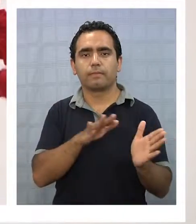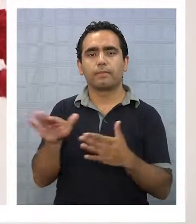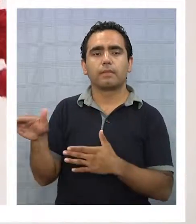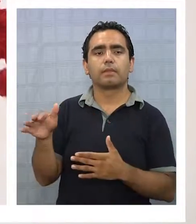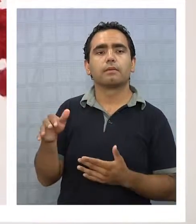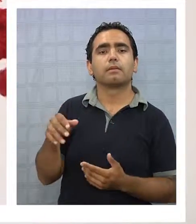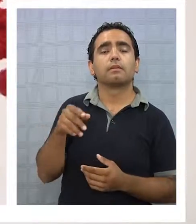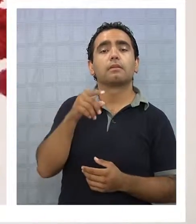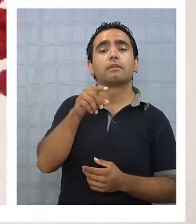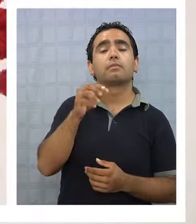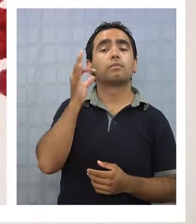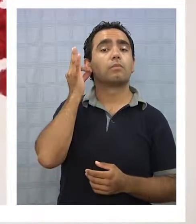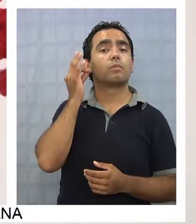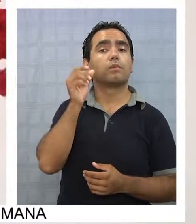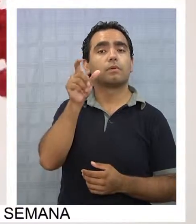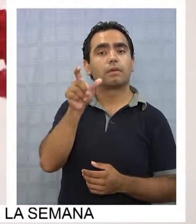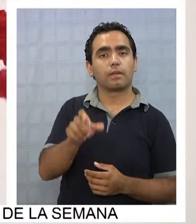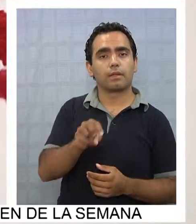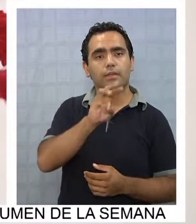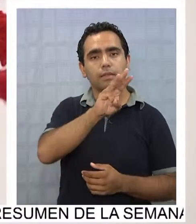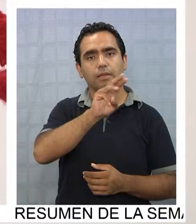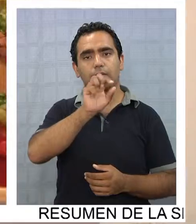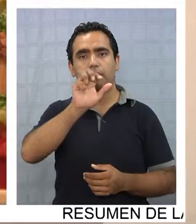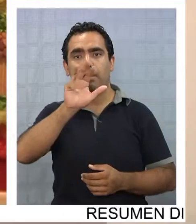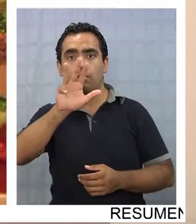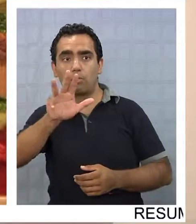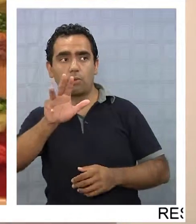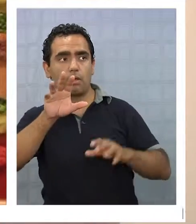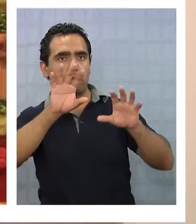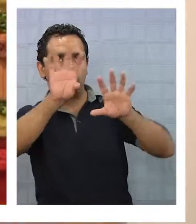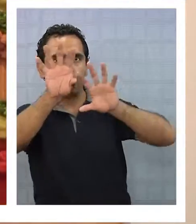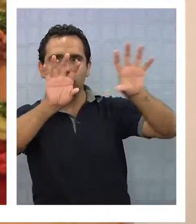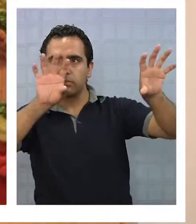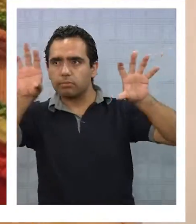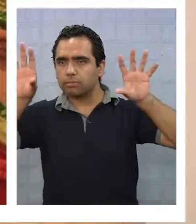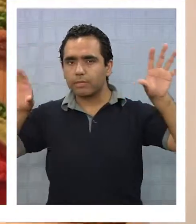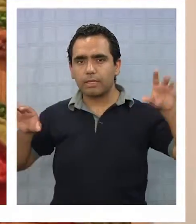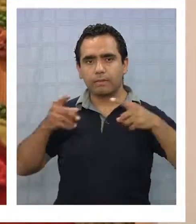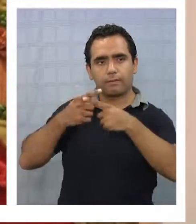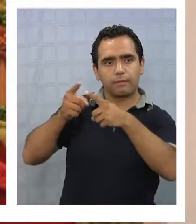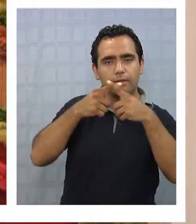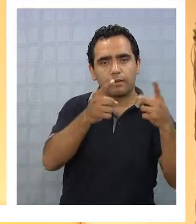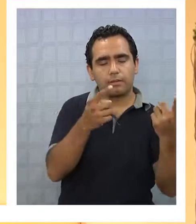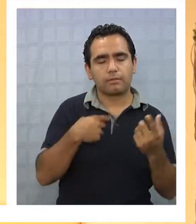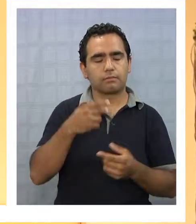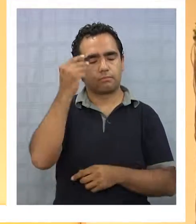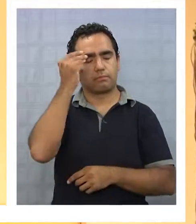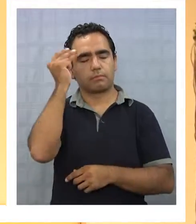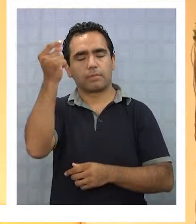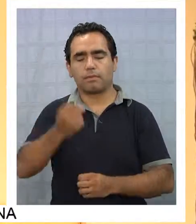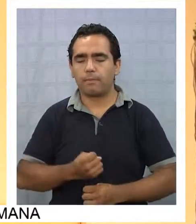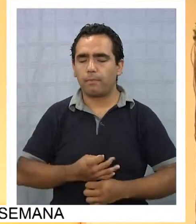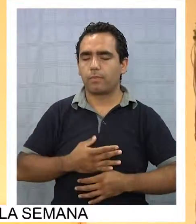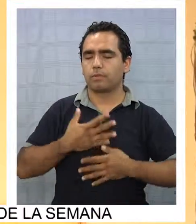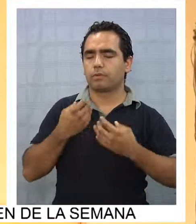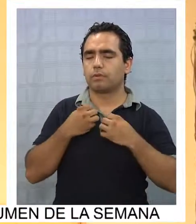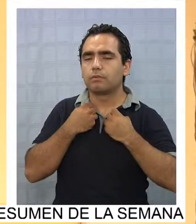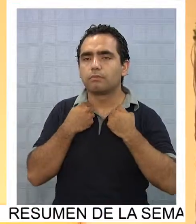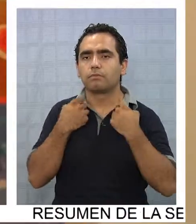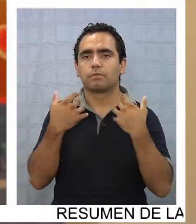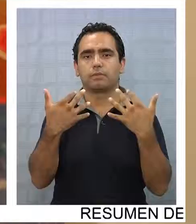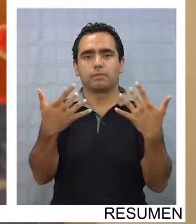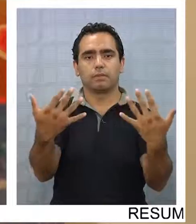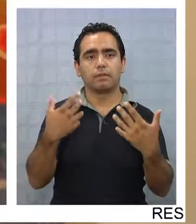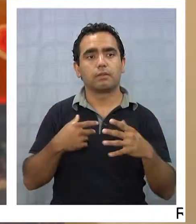La artista, tiene 39 obras en exposición, dijo que su intención es seguir creando para transmitir emociones. Sin